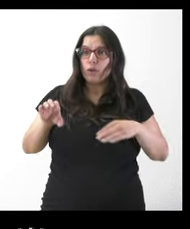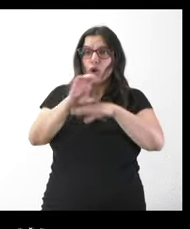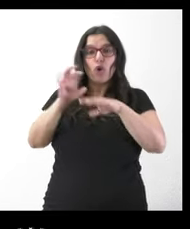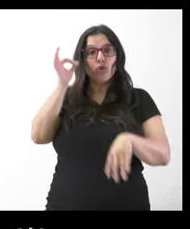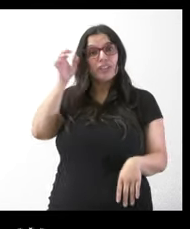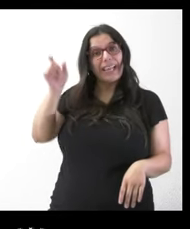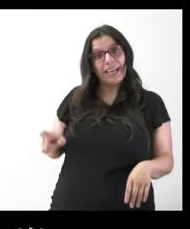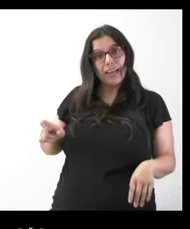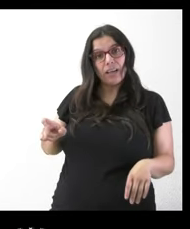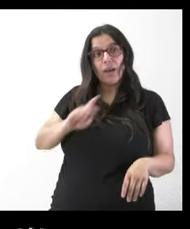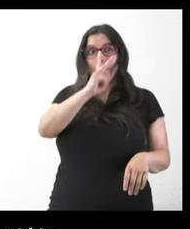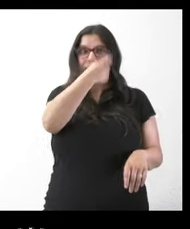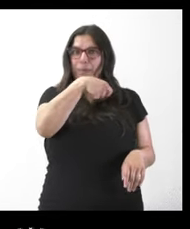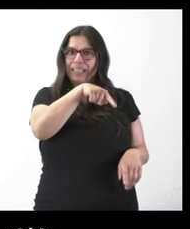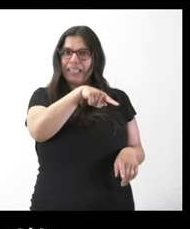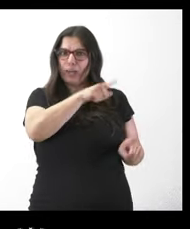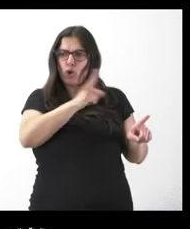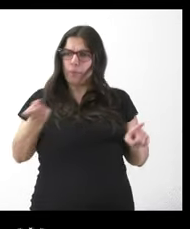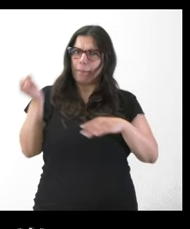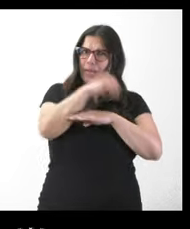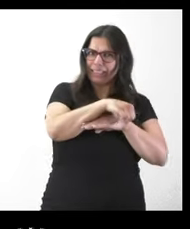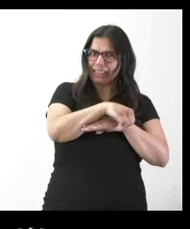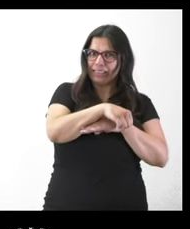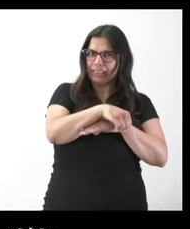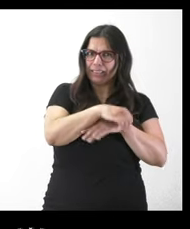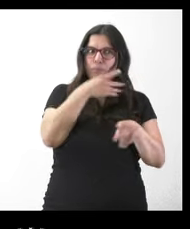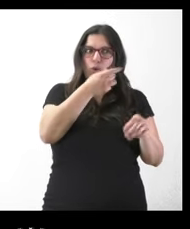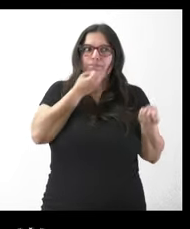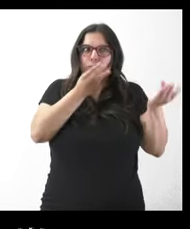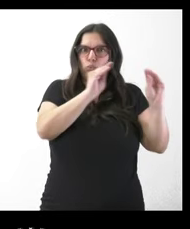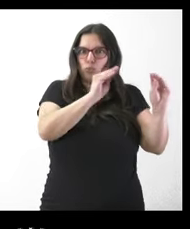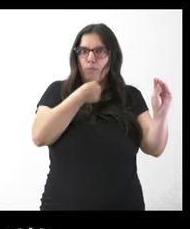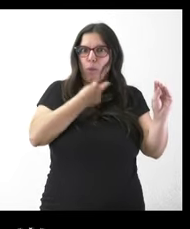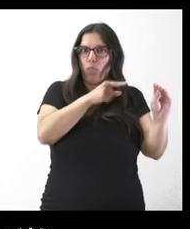y no la de un vicepresidente que es quien ha hecho esas declaraciones